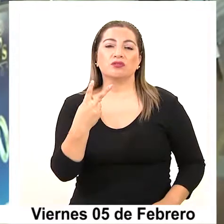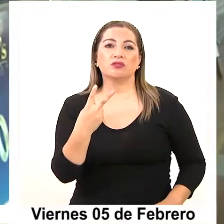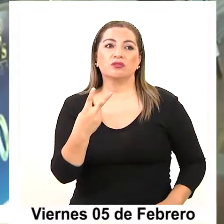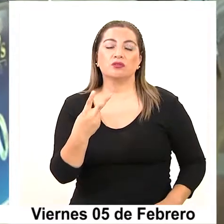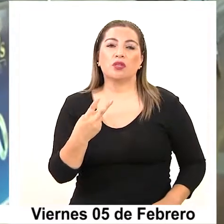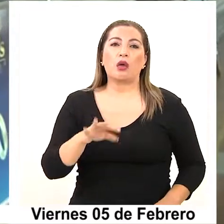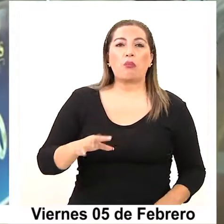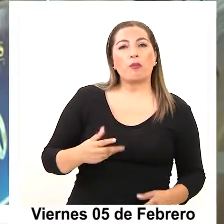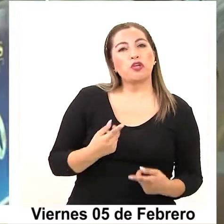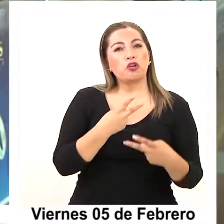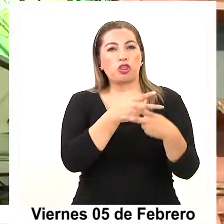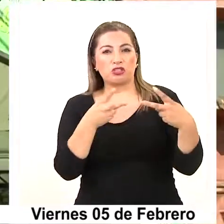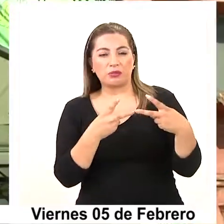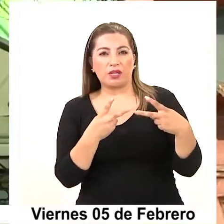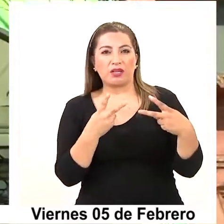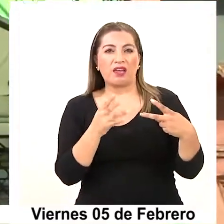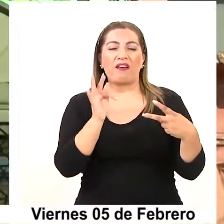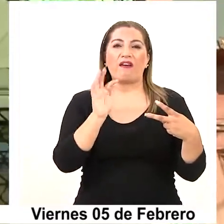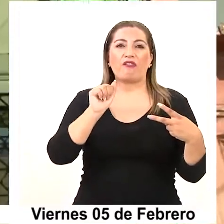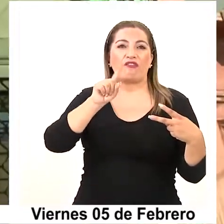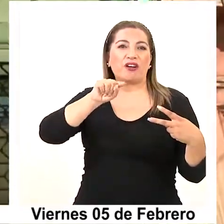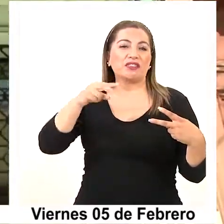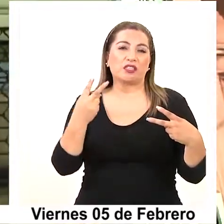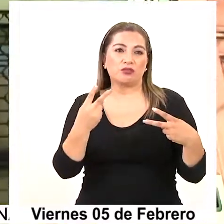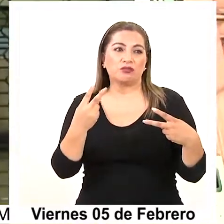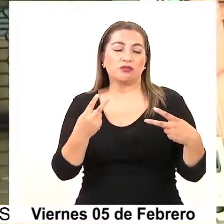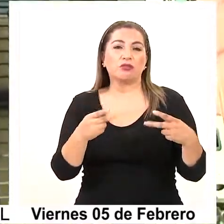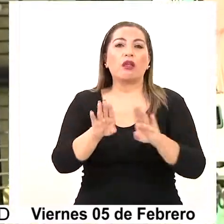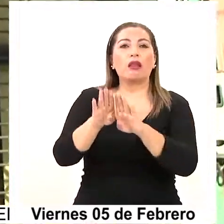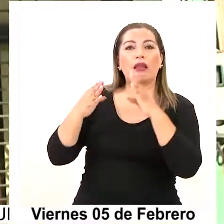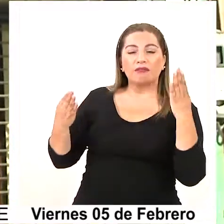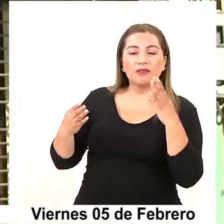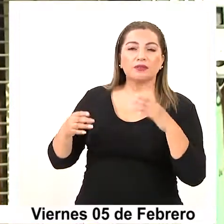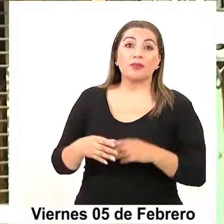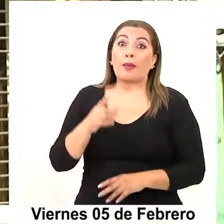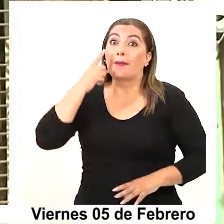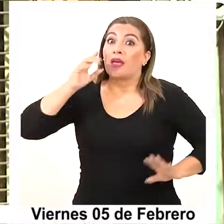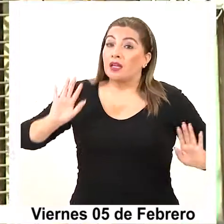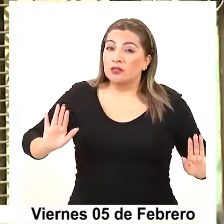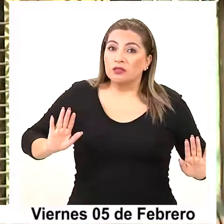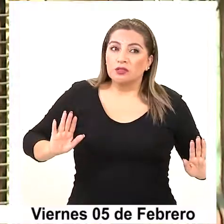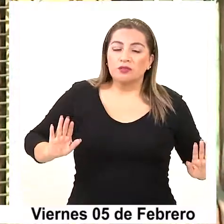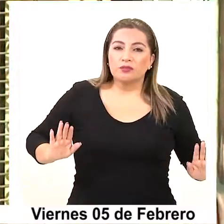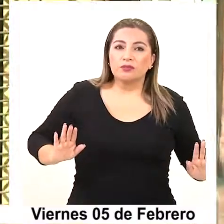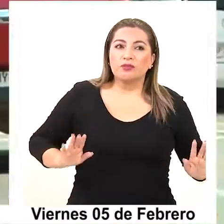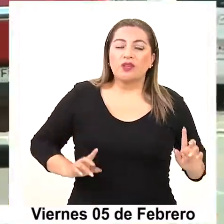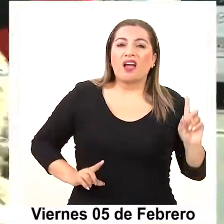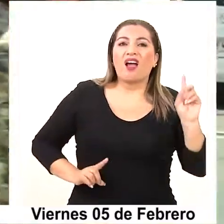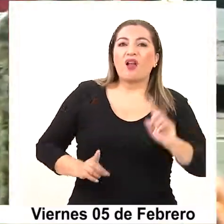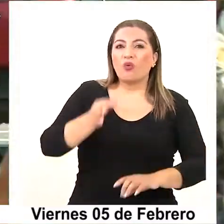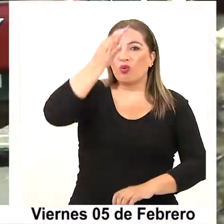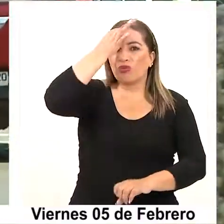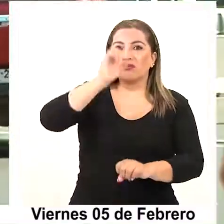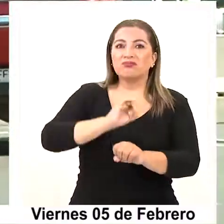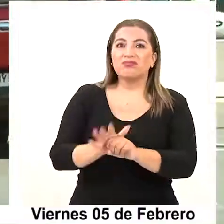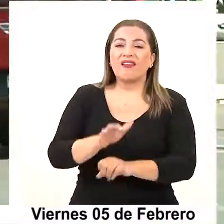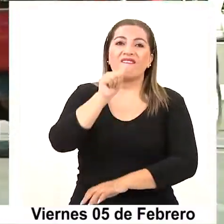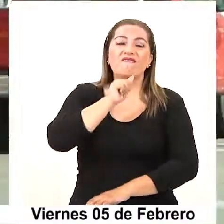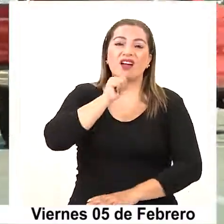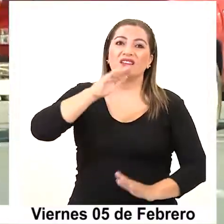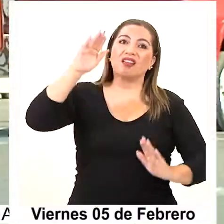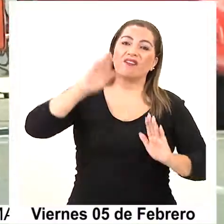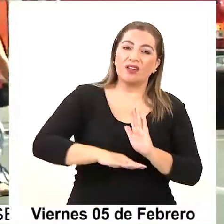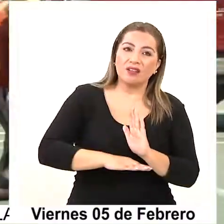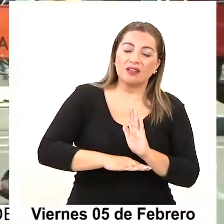semanas de acuerdo a lo que nos dijo el señor Fernández que nosotros podríamos tener abierto. Pero en consideración que los contagios no bajaron estando en